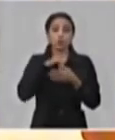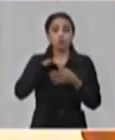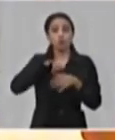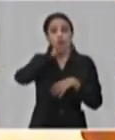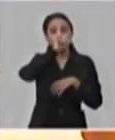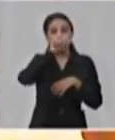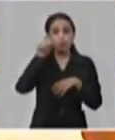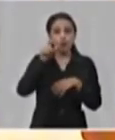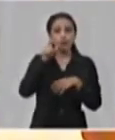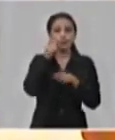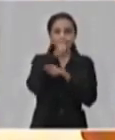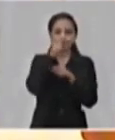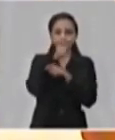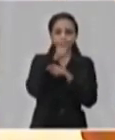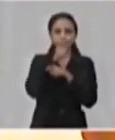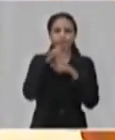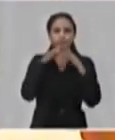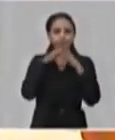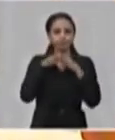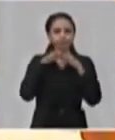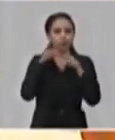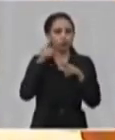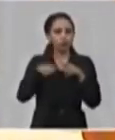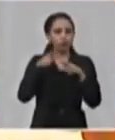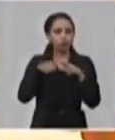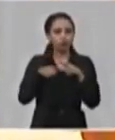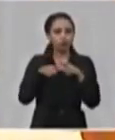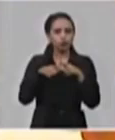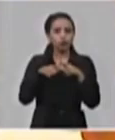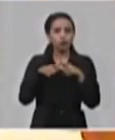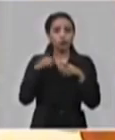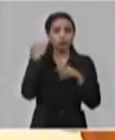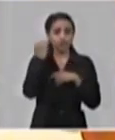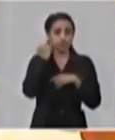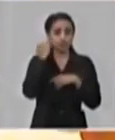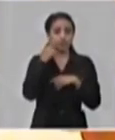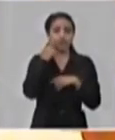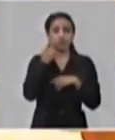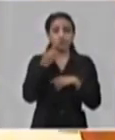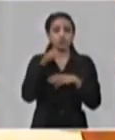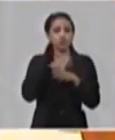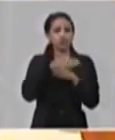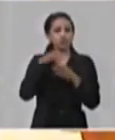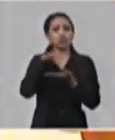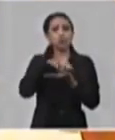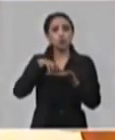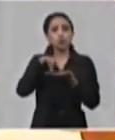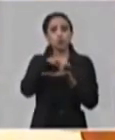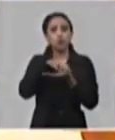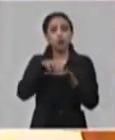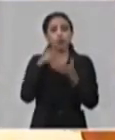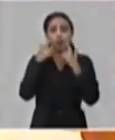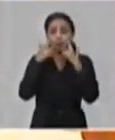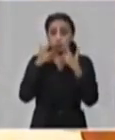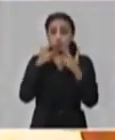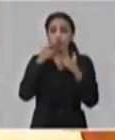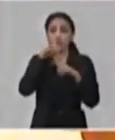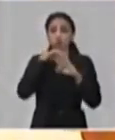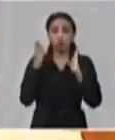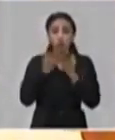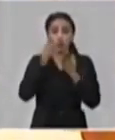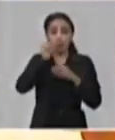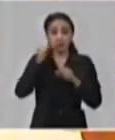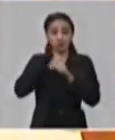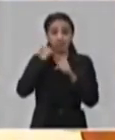aeropuertos, los puertos, las marinas internacionales, en fin, todos aquellos lugares que es importante que todo el